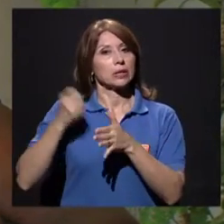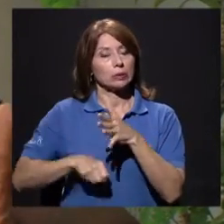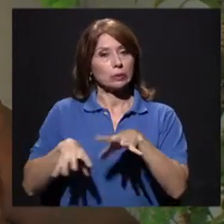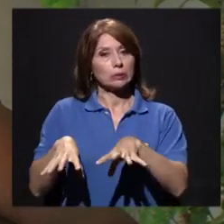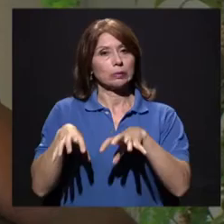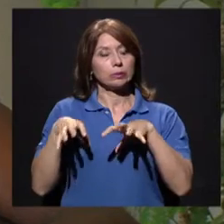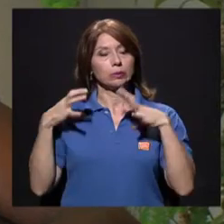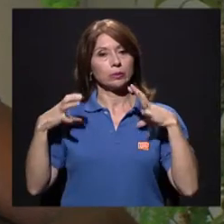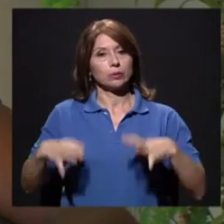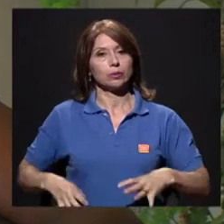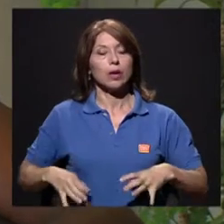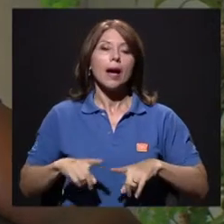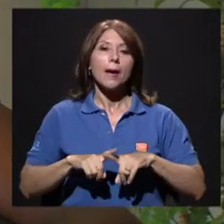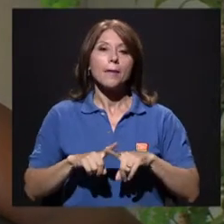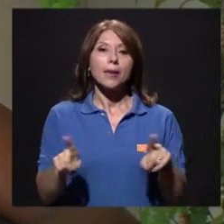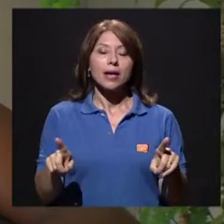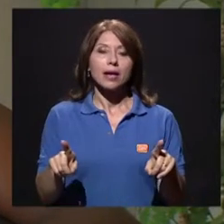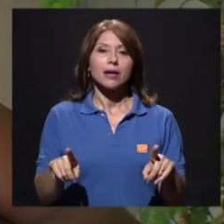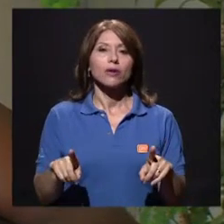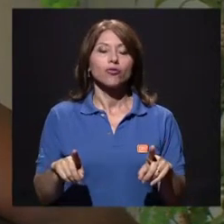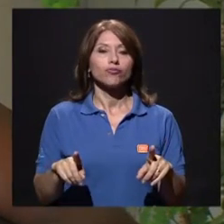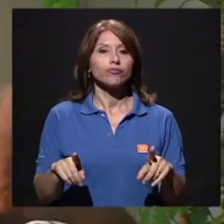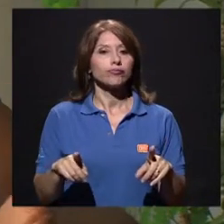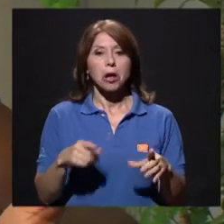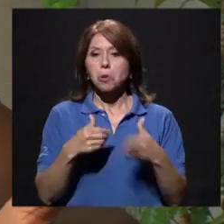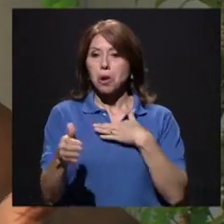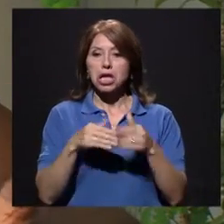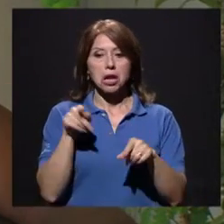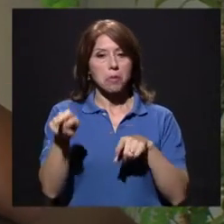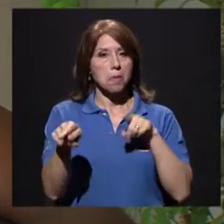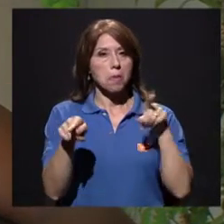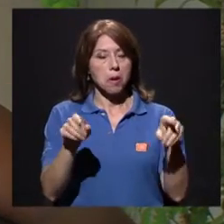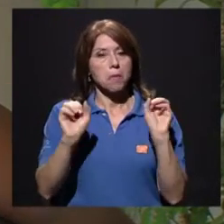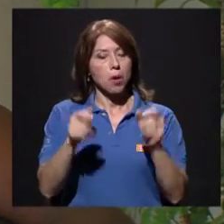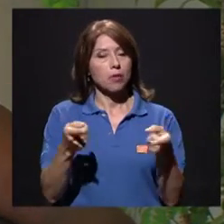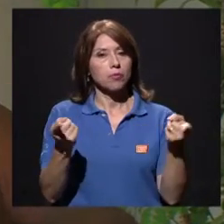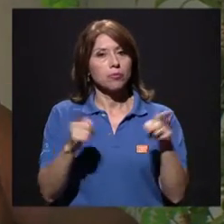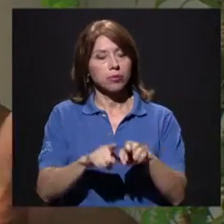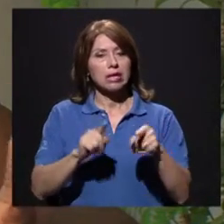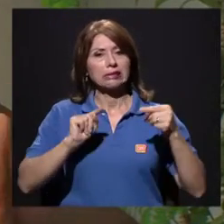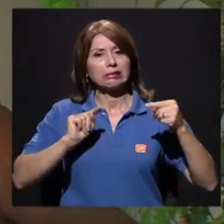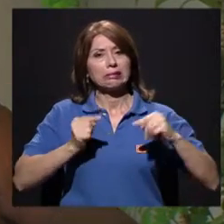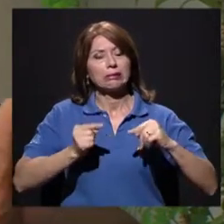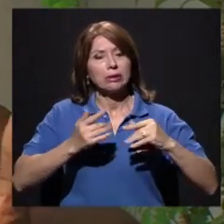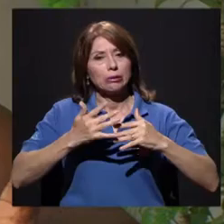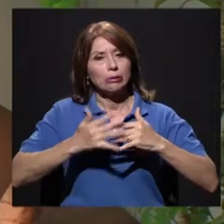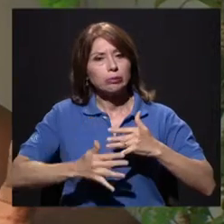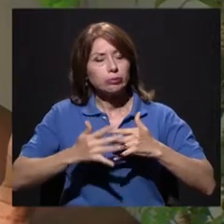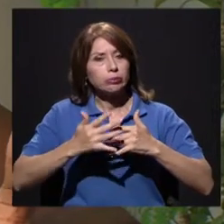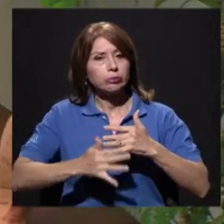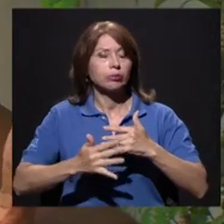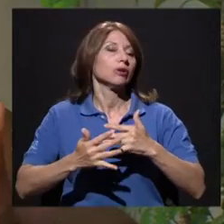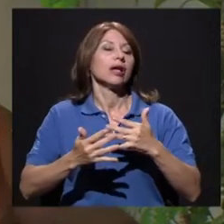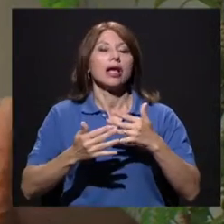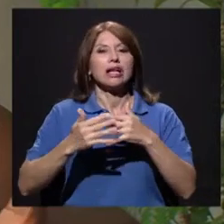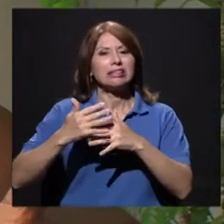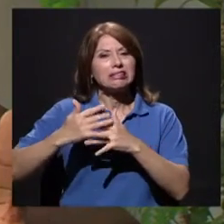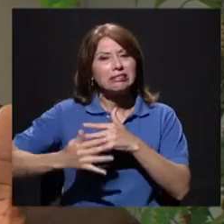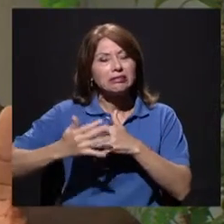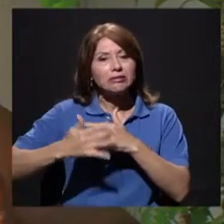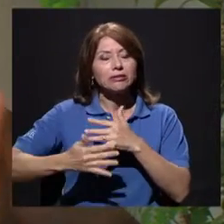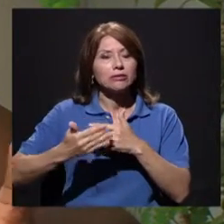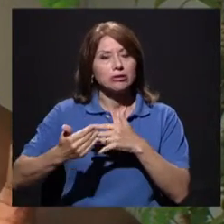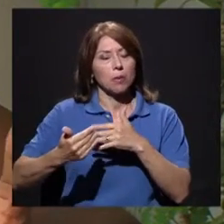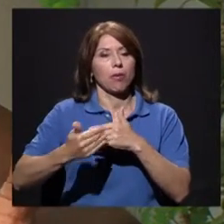al organismo. Pero en todos los casos se dan las lesiones, ¿verdad? Entonces, una lesión se puede dar, es un